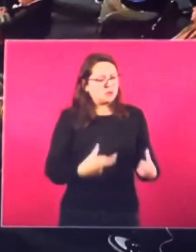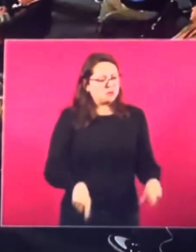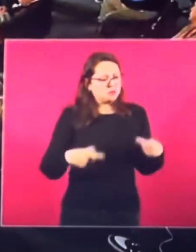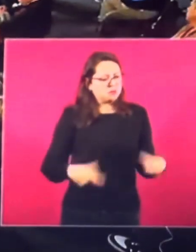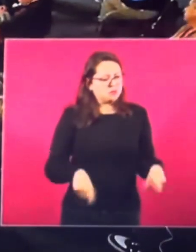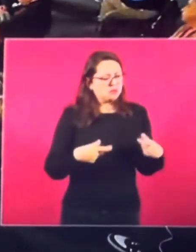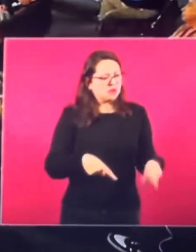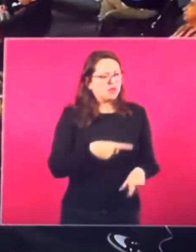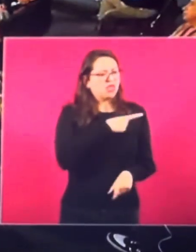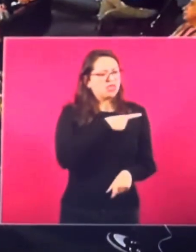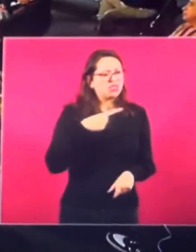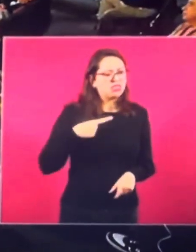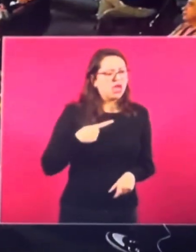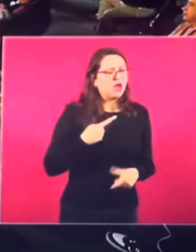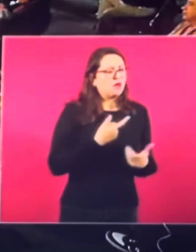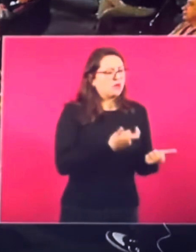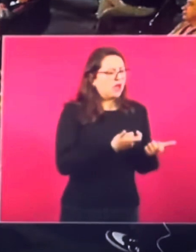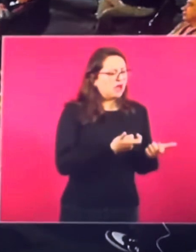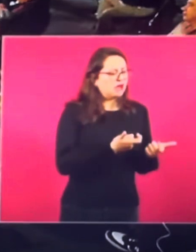en deuda pública?